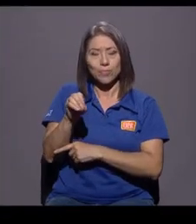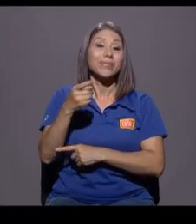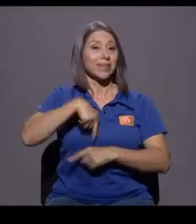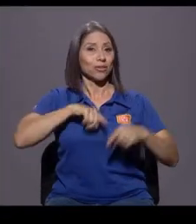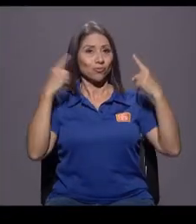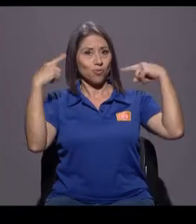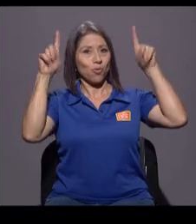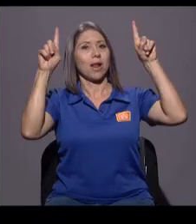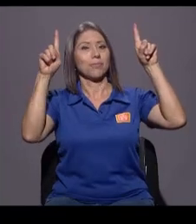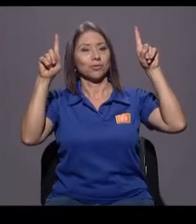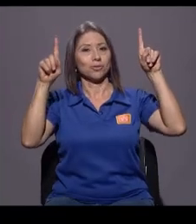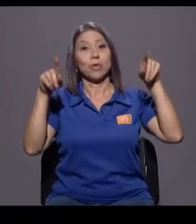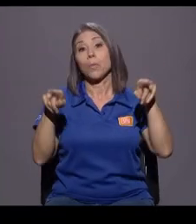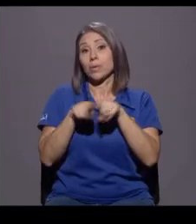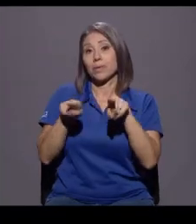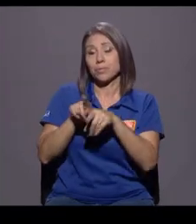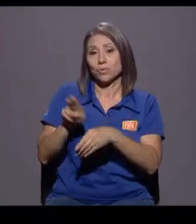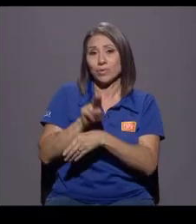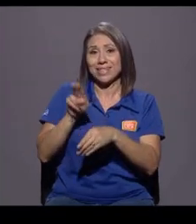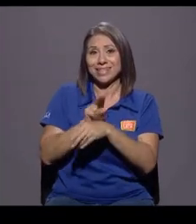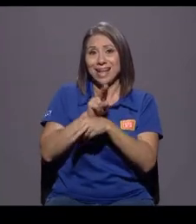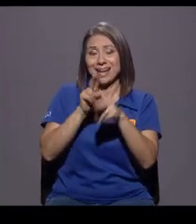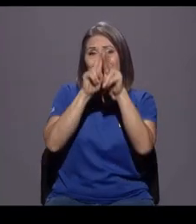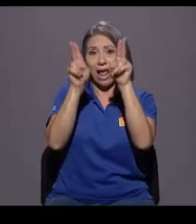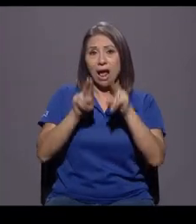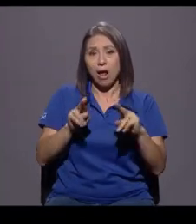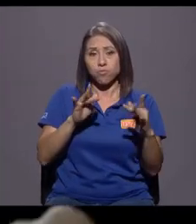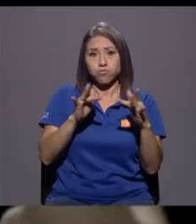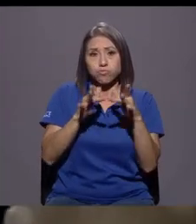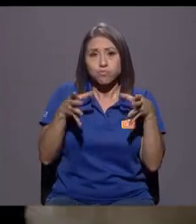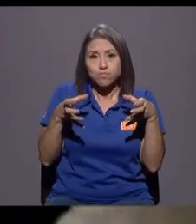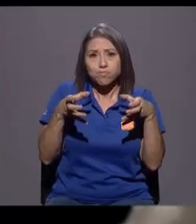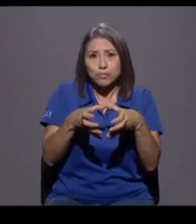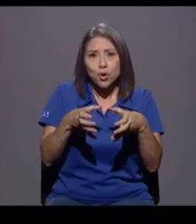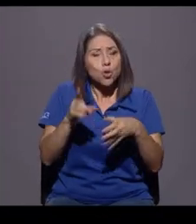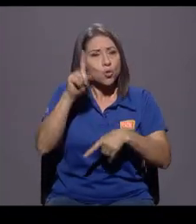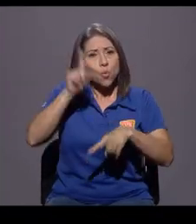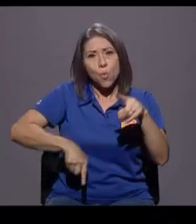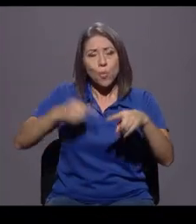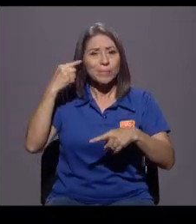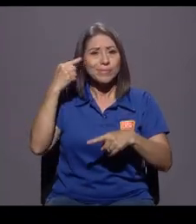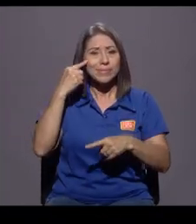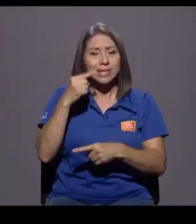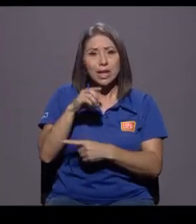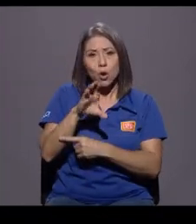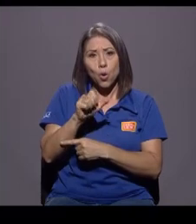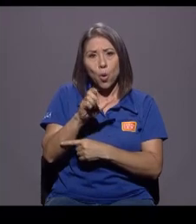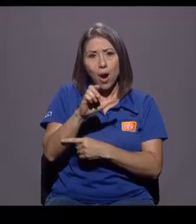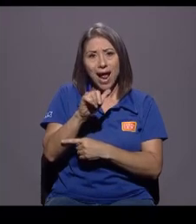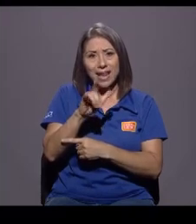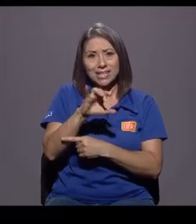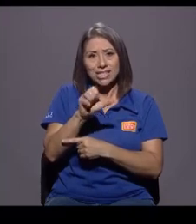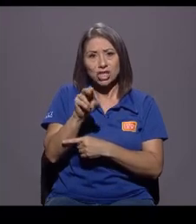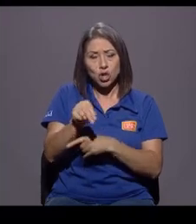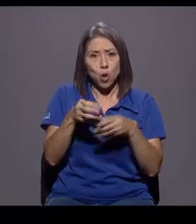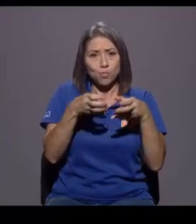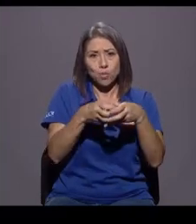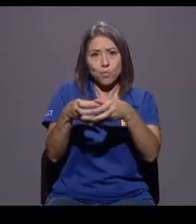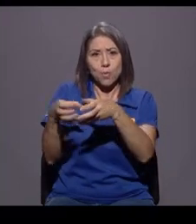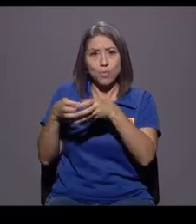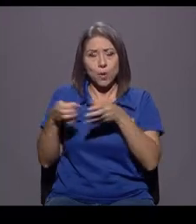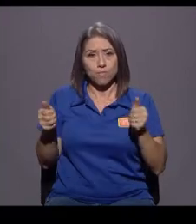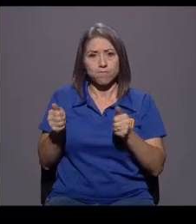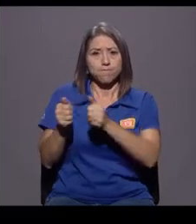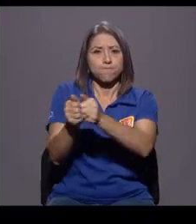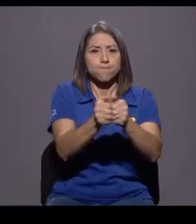utilizar la plataforma. Es decir, no podemos pensar que coalición es solo eso. Nació por eso. Esa es la